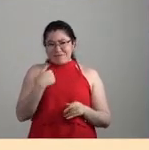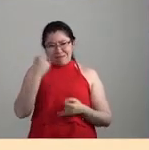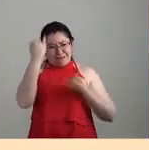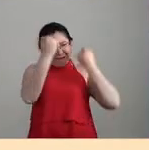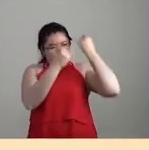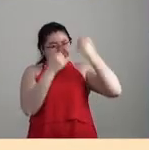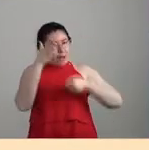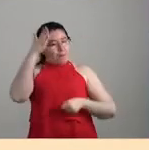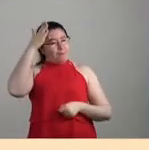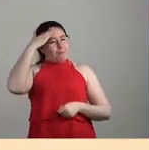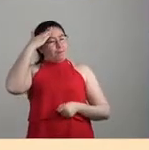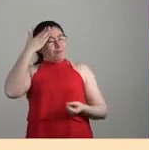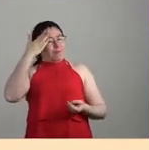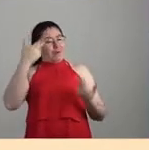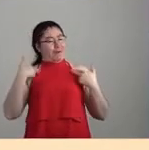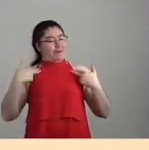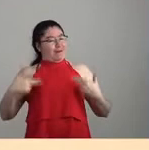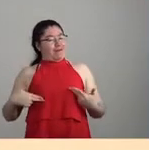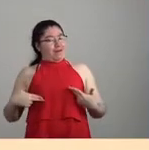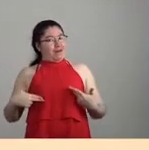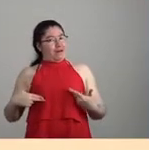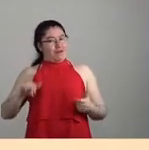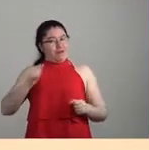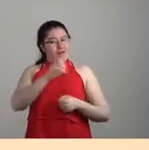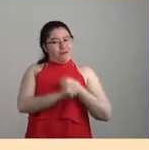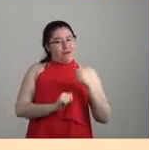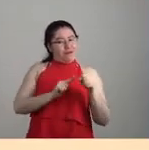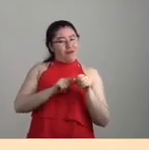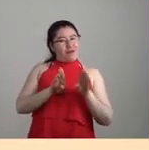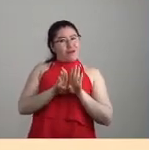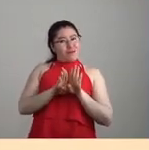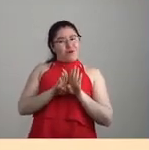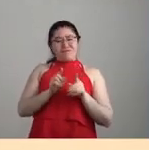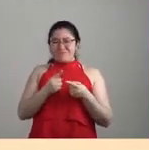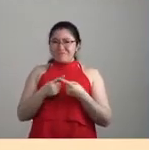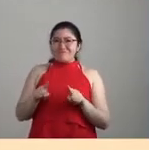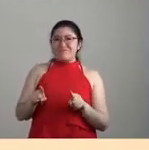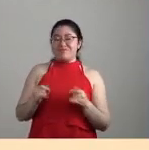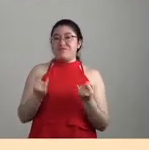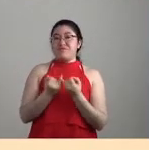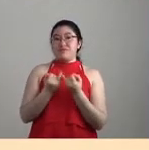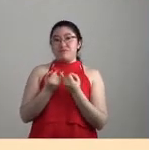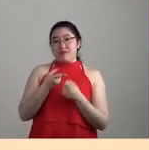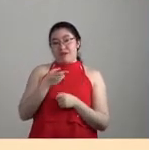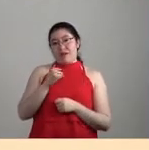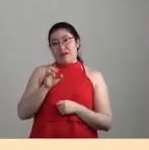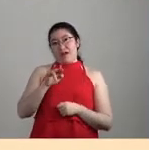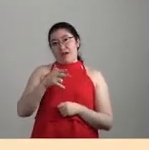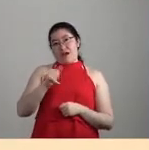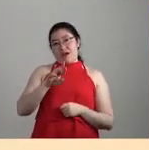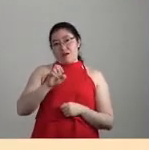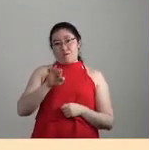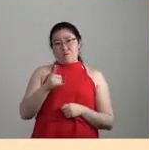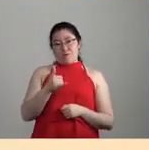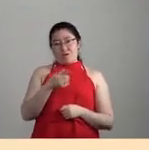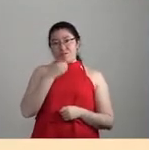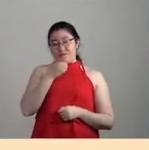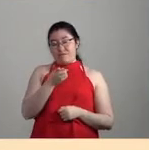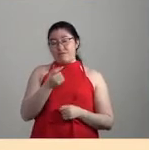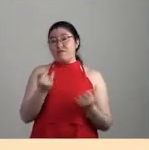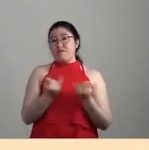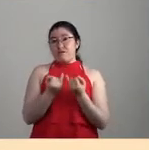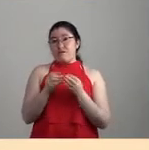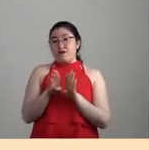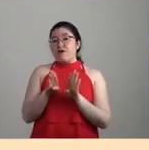que se ha pensado de lo humano frente a otras especies compañeras, ¿no?, diría Dona Haraway. Y entonces, bueno, es empujar por